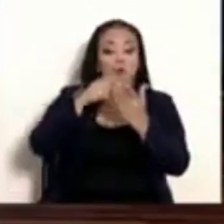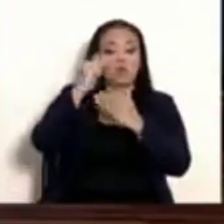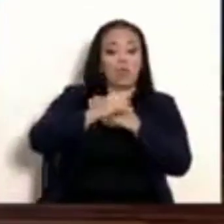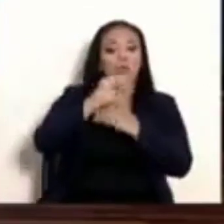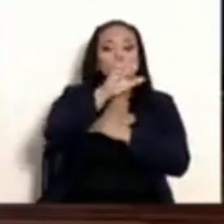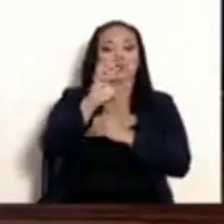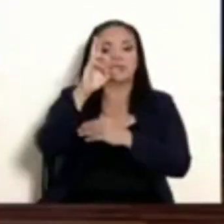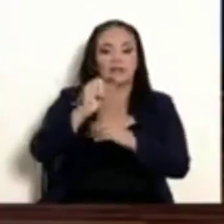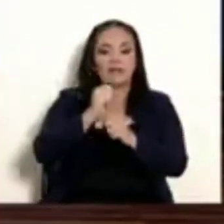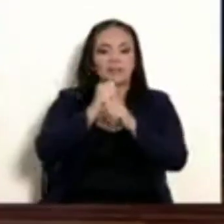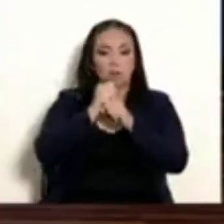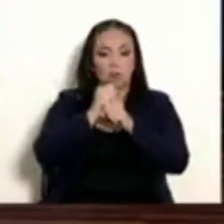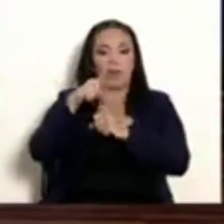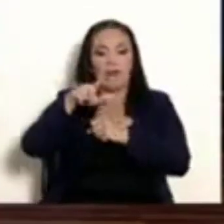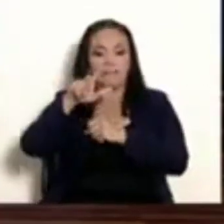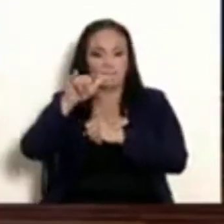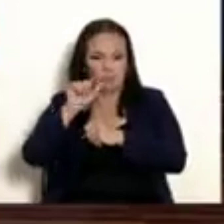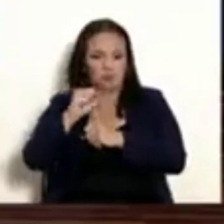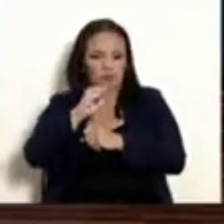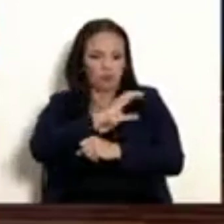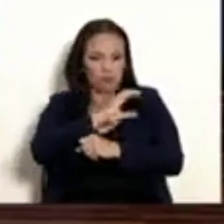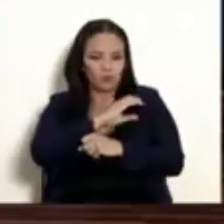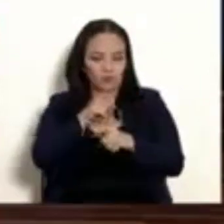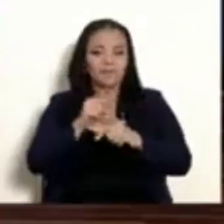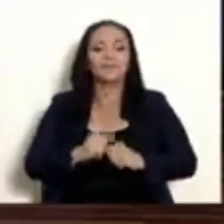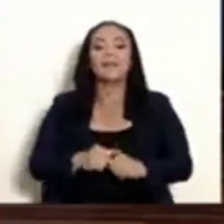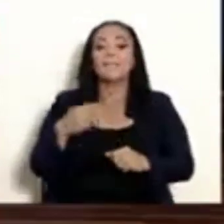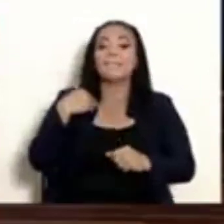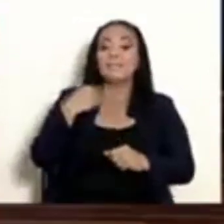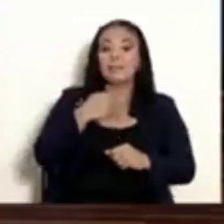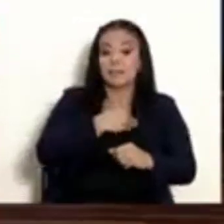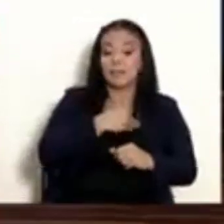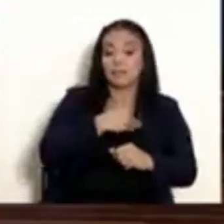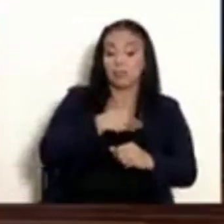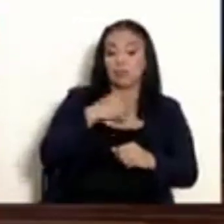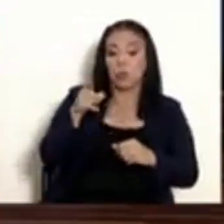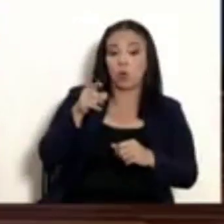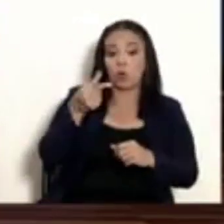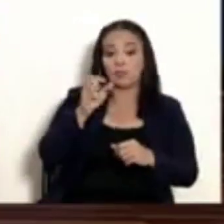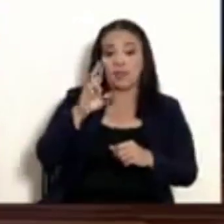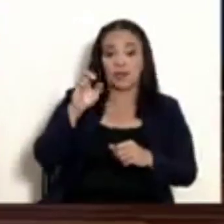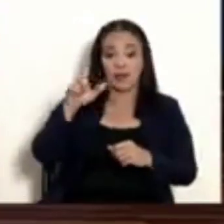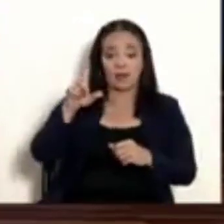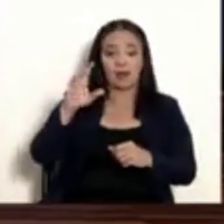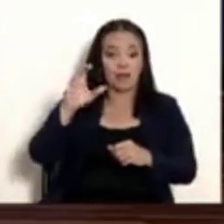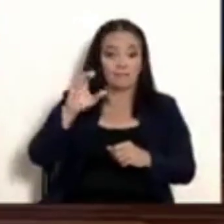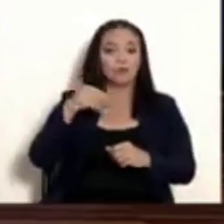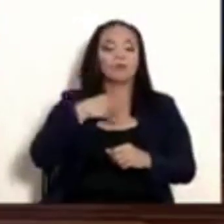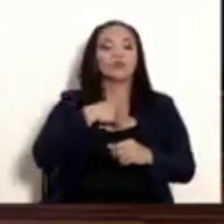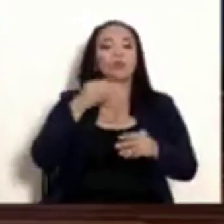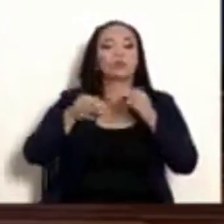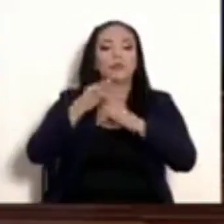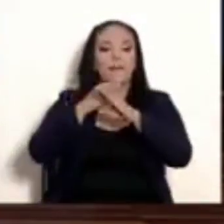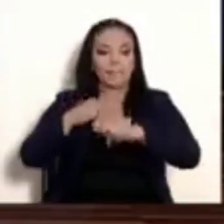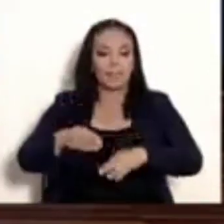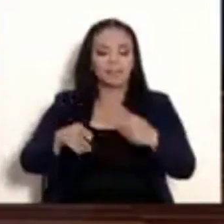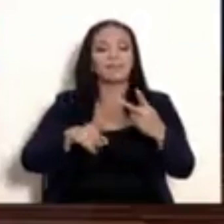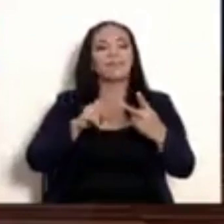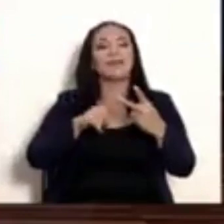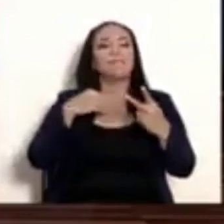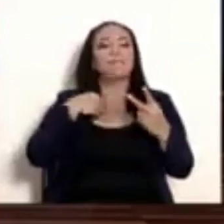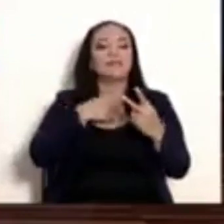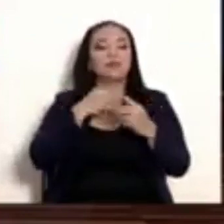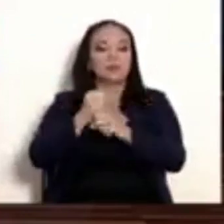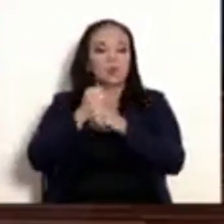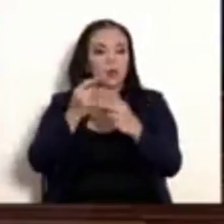El señor Mario Zamora, ministro de Gobernación, Policía y Seguridad Pública. El señor Gerald Campos, ministro de Justicia y Paz. Y el presidente